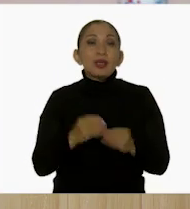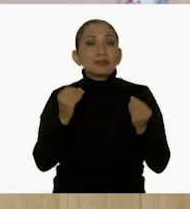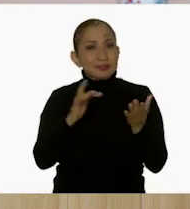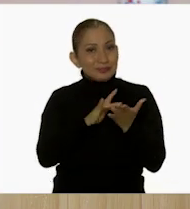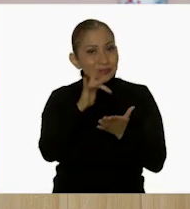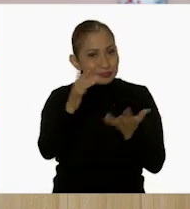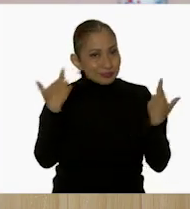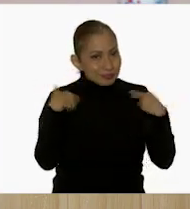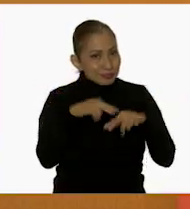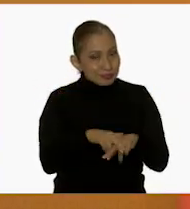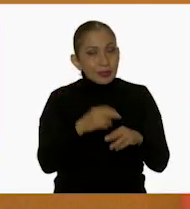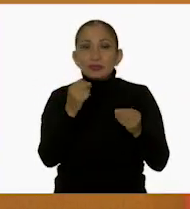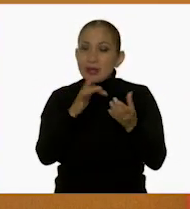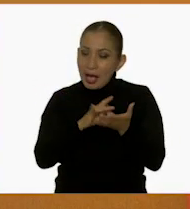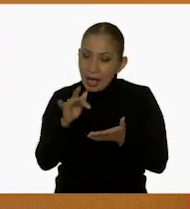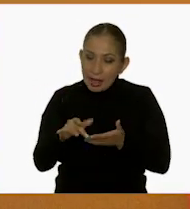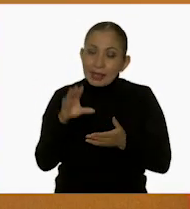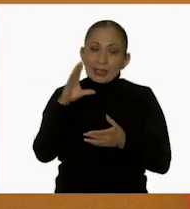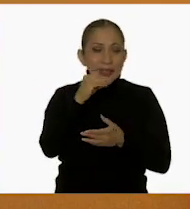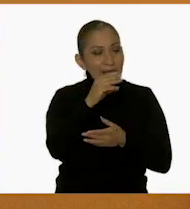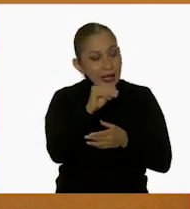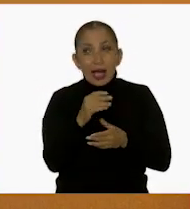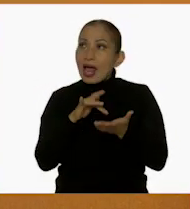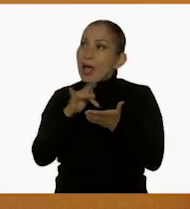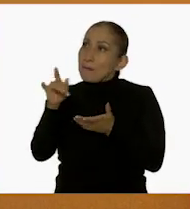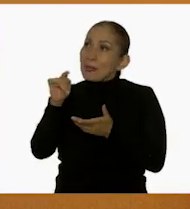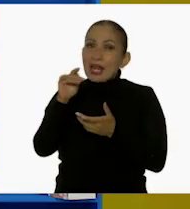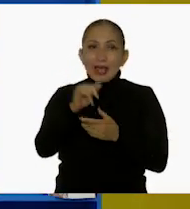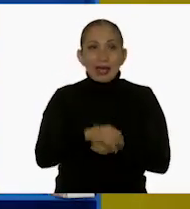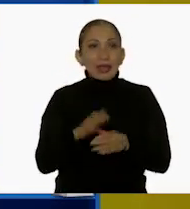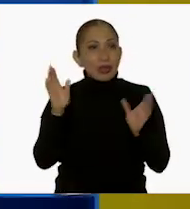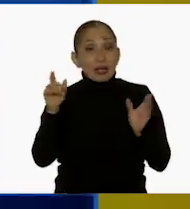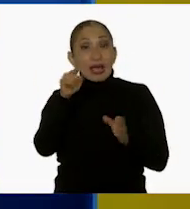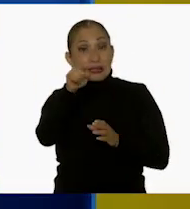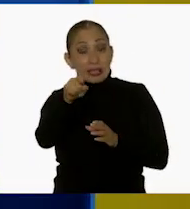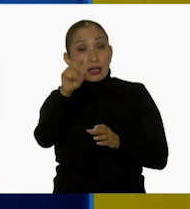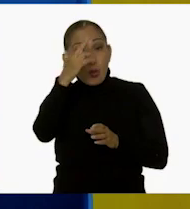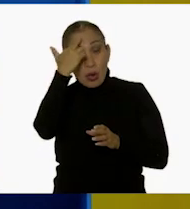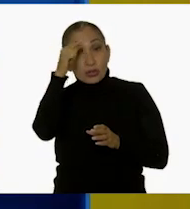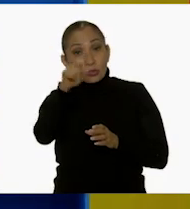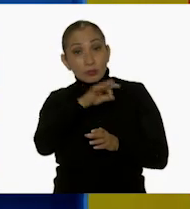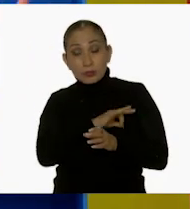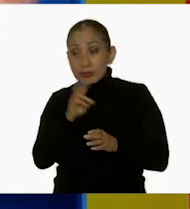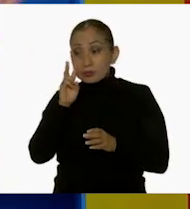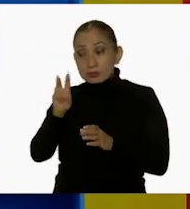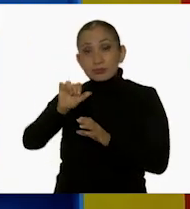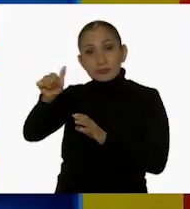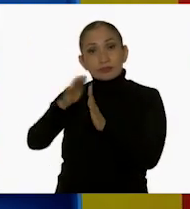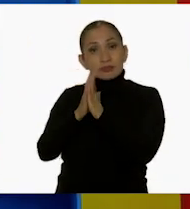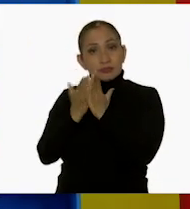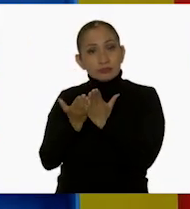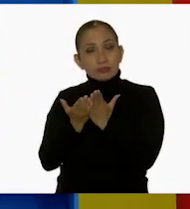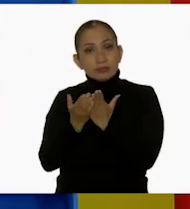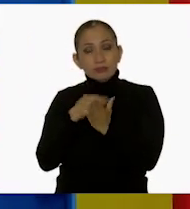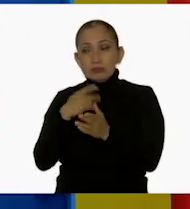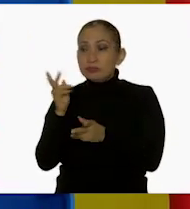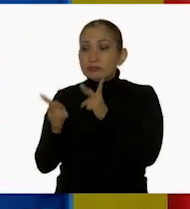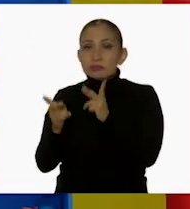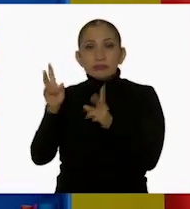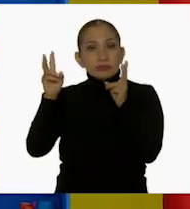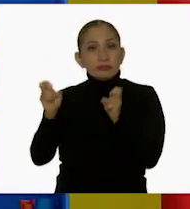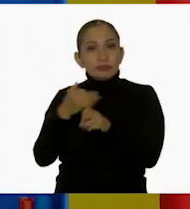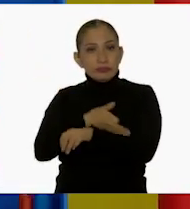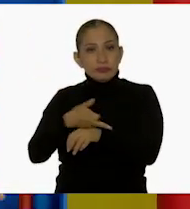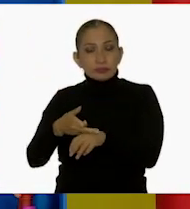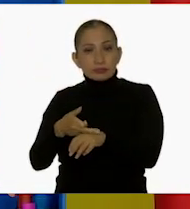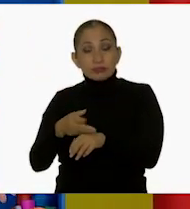Muchísimas gracias, maestro. Muchísimas gracias, Muchísimas gracias, Tilly. a ustedes. Adiós, Pilar. Y a ti te recuerdo que si te es posible, consultes otros libros y comentes el tema de hoy